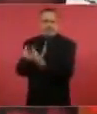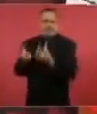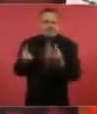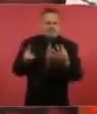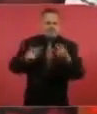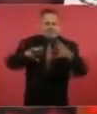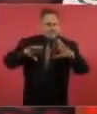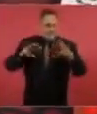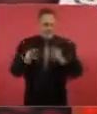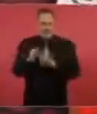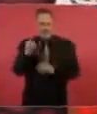disciplinados, profesionales.